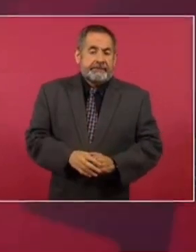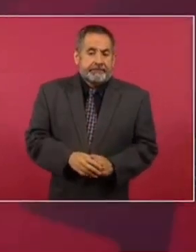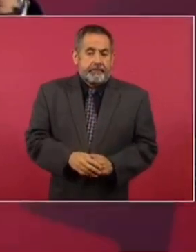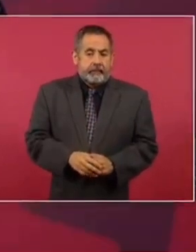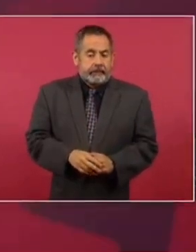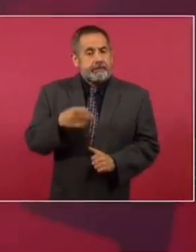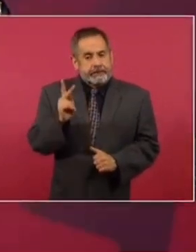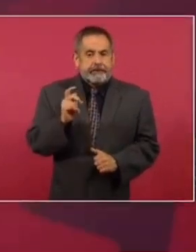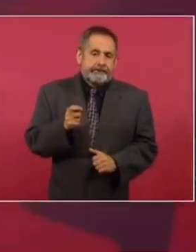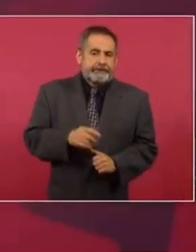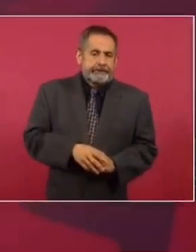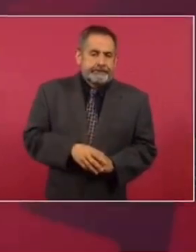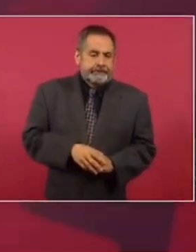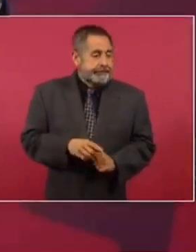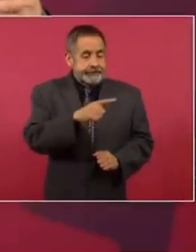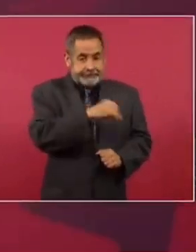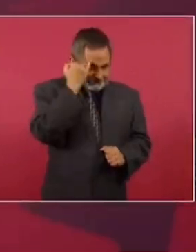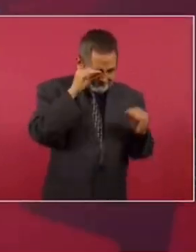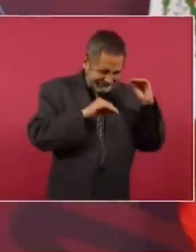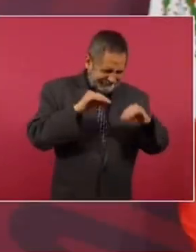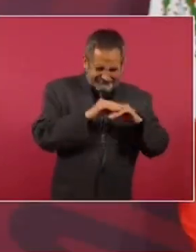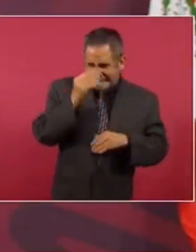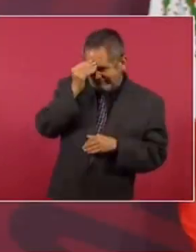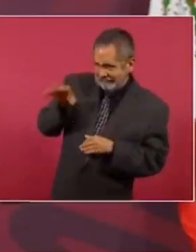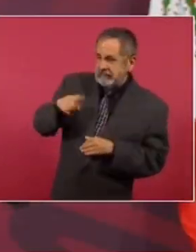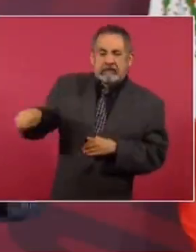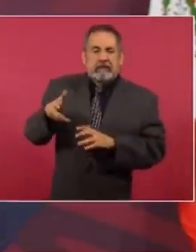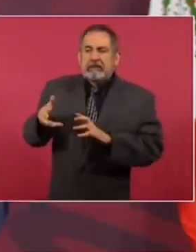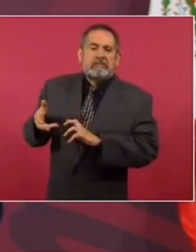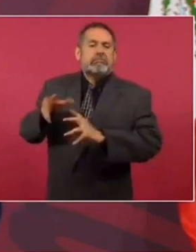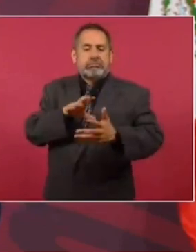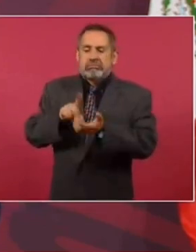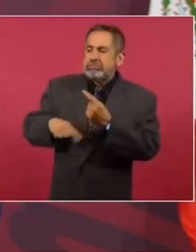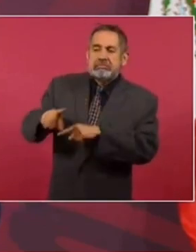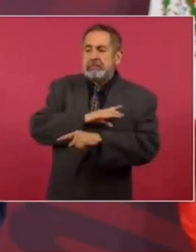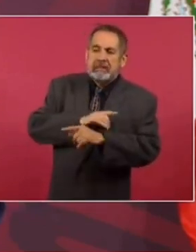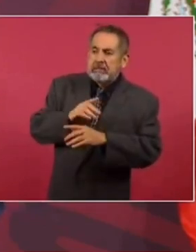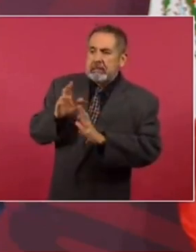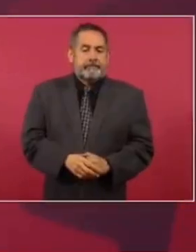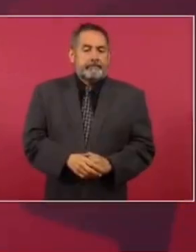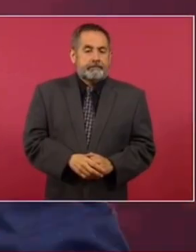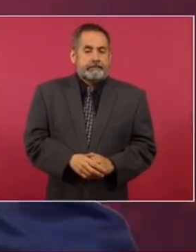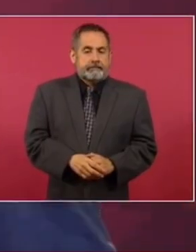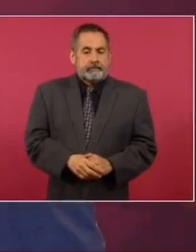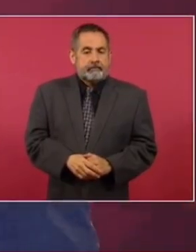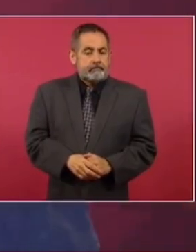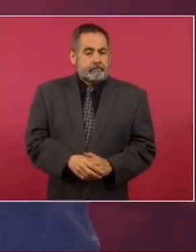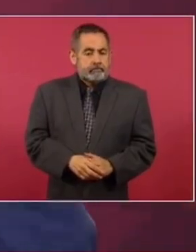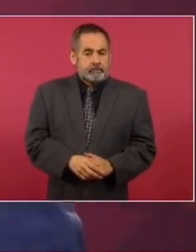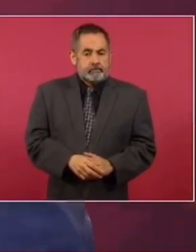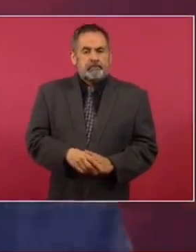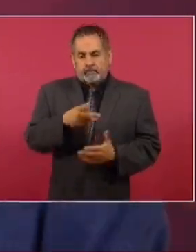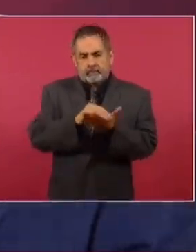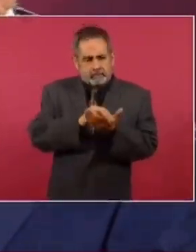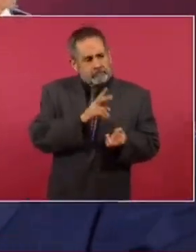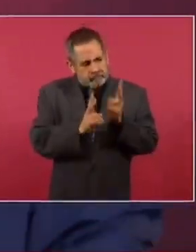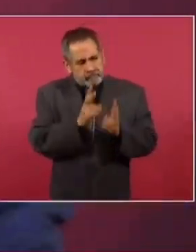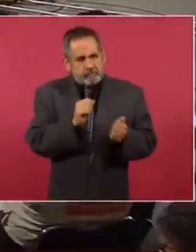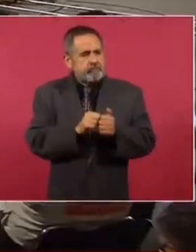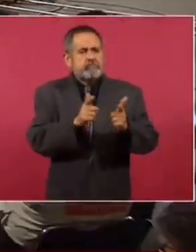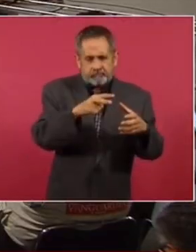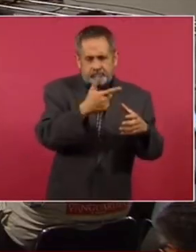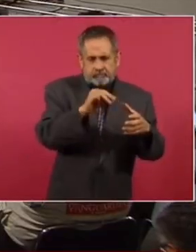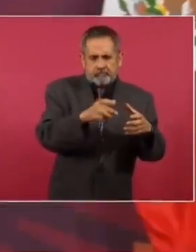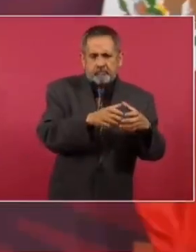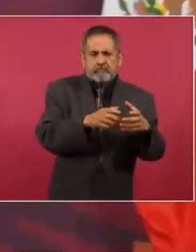Pero todo con el propósito, ¿no?, de generar miedo, incertidumbre. Y se sigue hablando con el